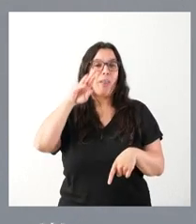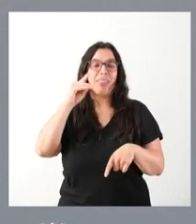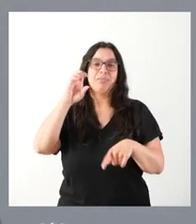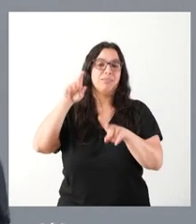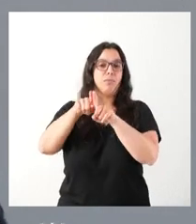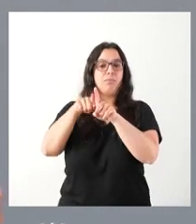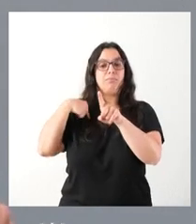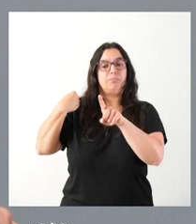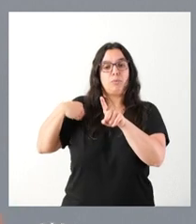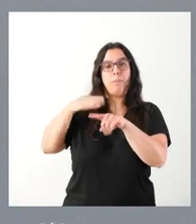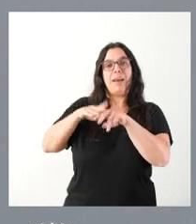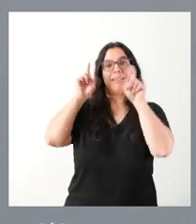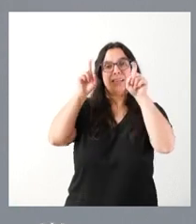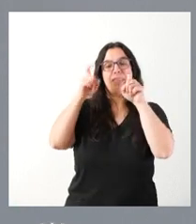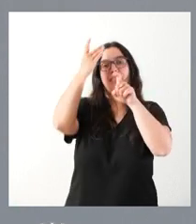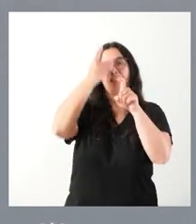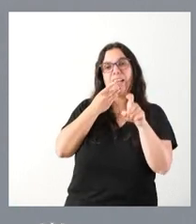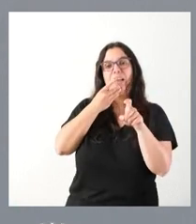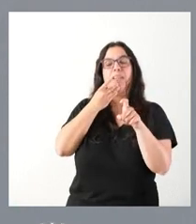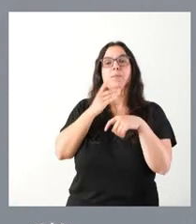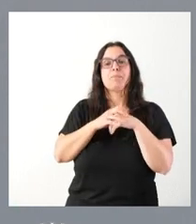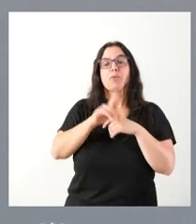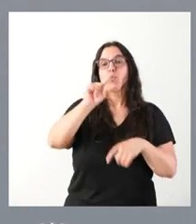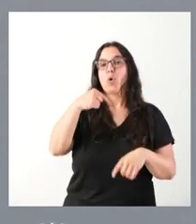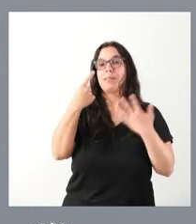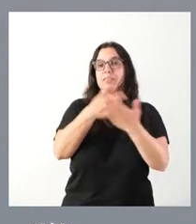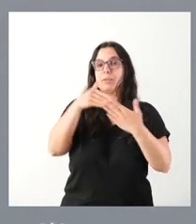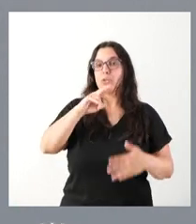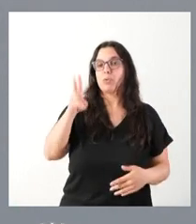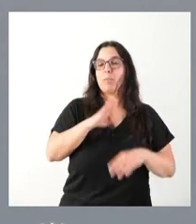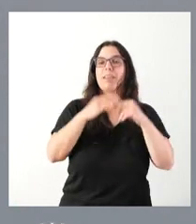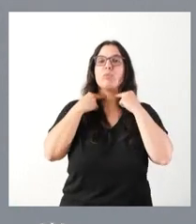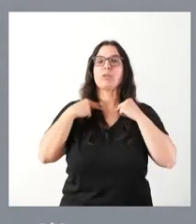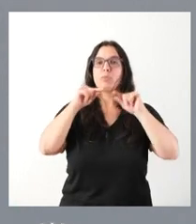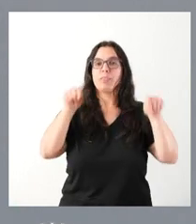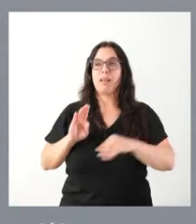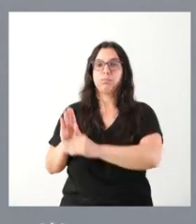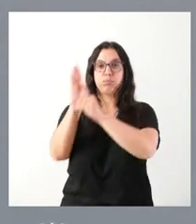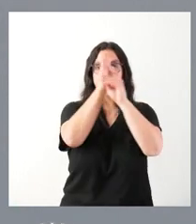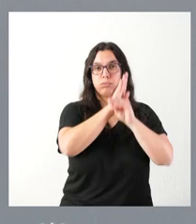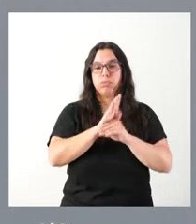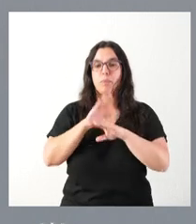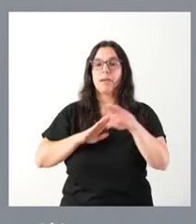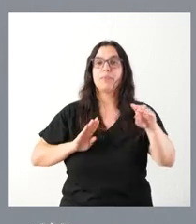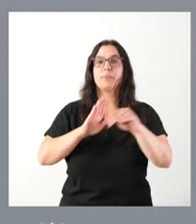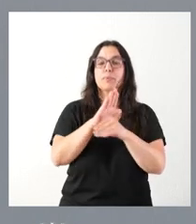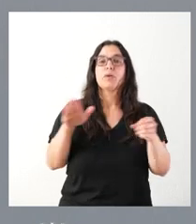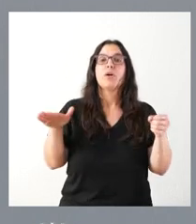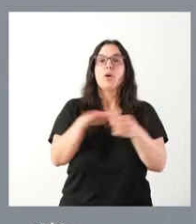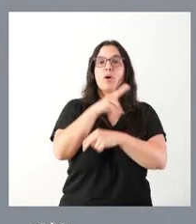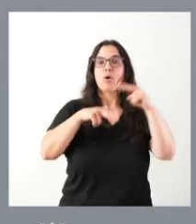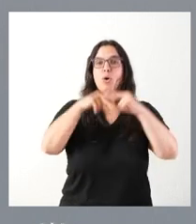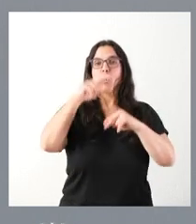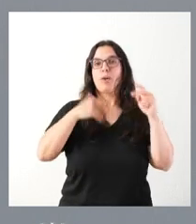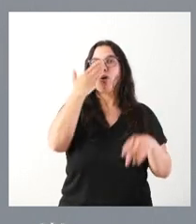y para las enseñanzas digitales. 1,6 millones de euros para las diputadas provinciales para financiar obras en los colegios rurales de la comunidad.